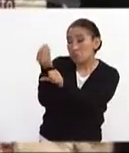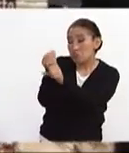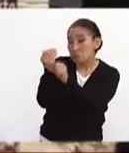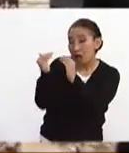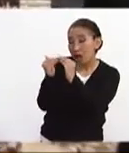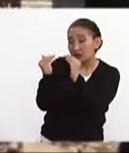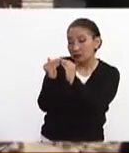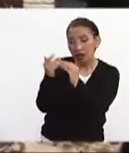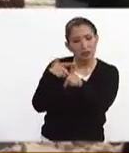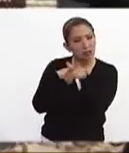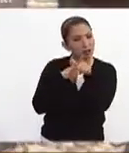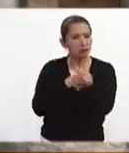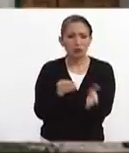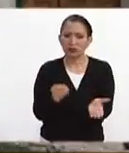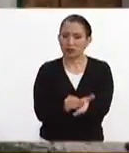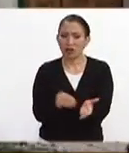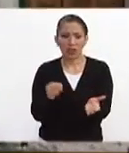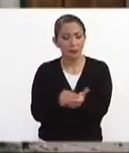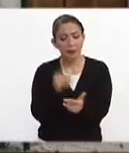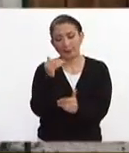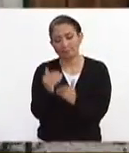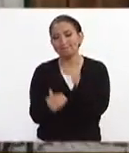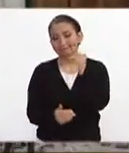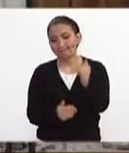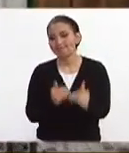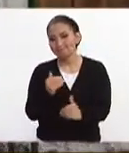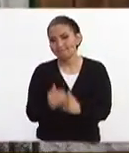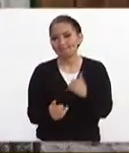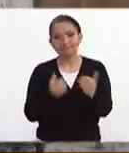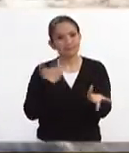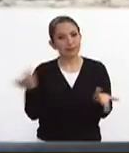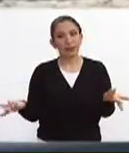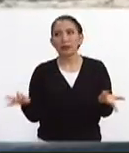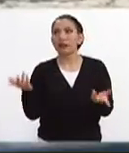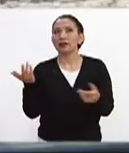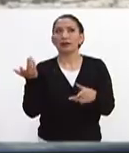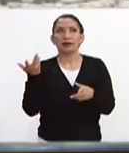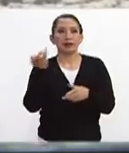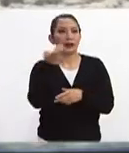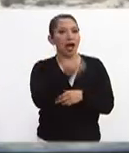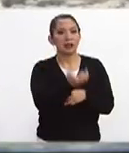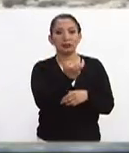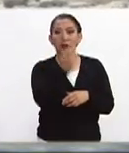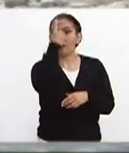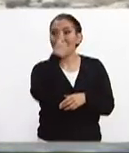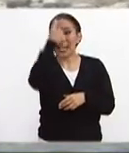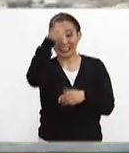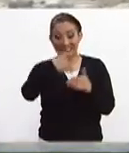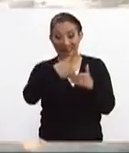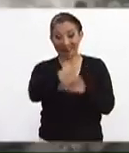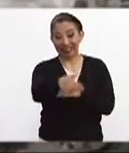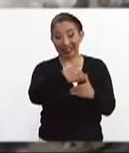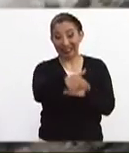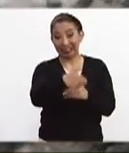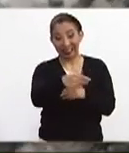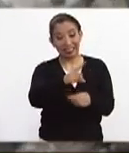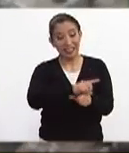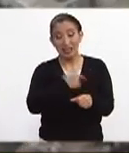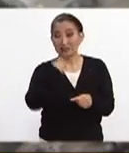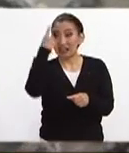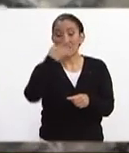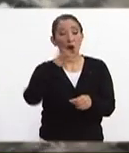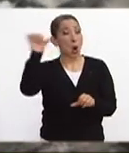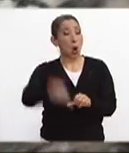Y seguimos básicamente en ese proceso. El tema no va a ser fácil de aquí a los próximos días,